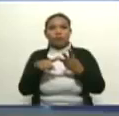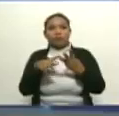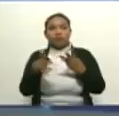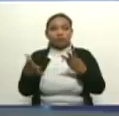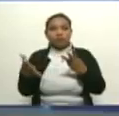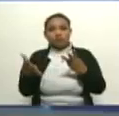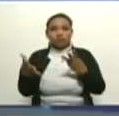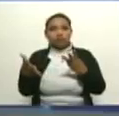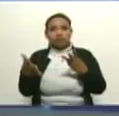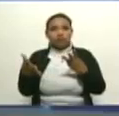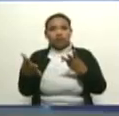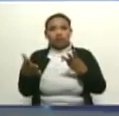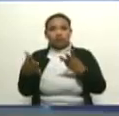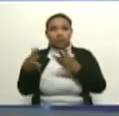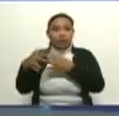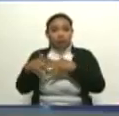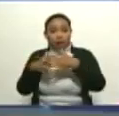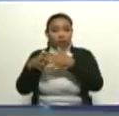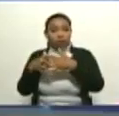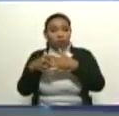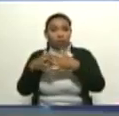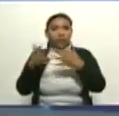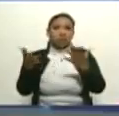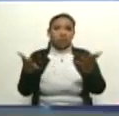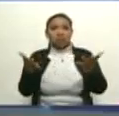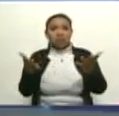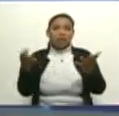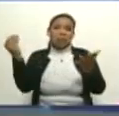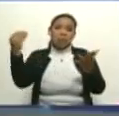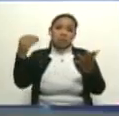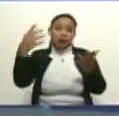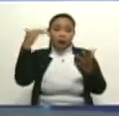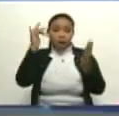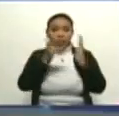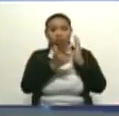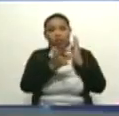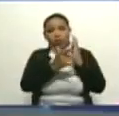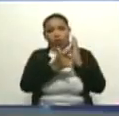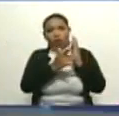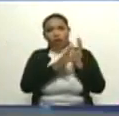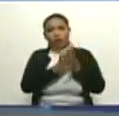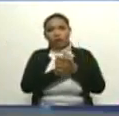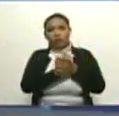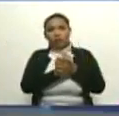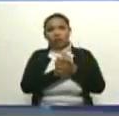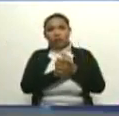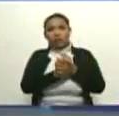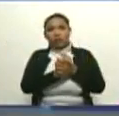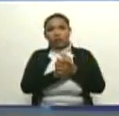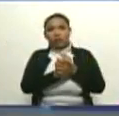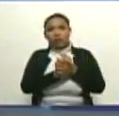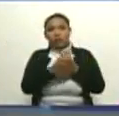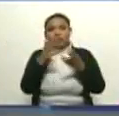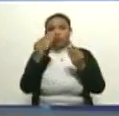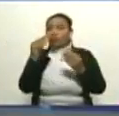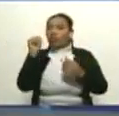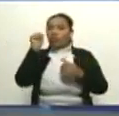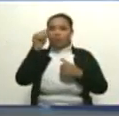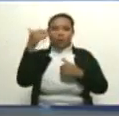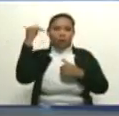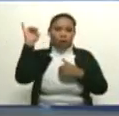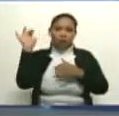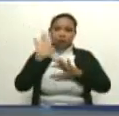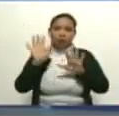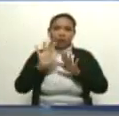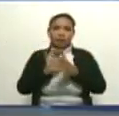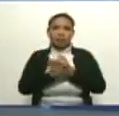Básicamente, los Estados Unidos quizás es quien más tecnología tiene trayendo por mucho tiempo. Dos